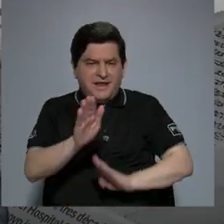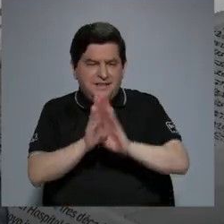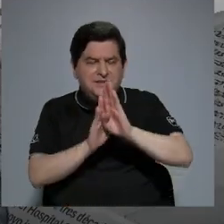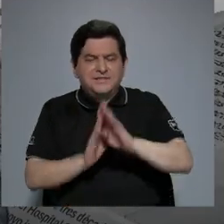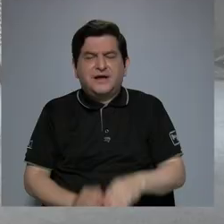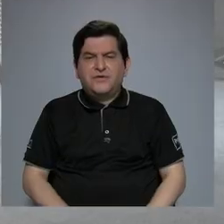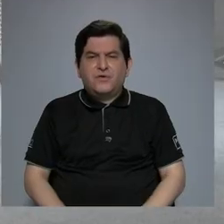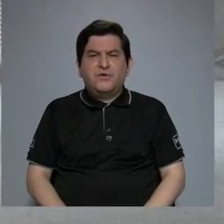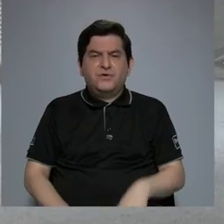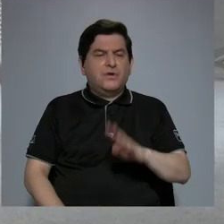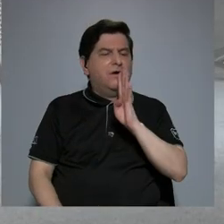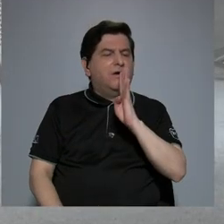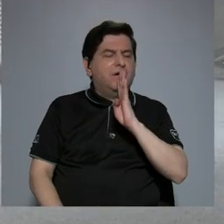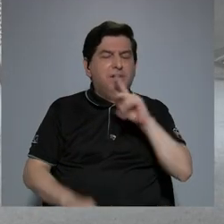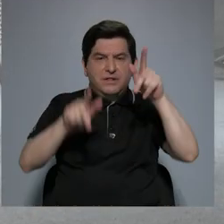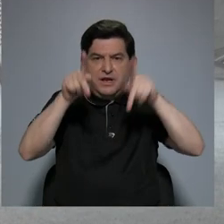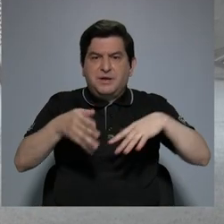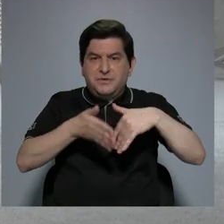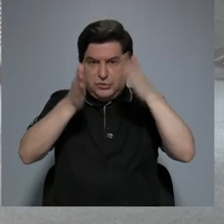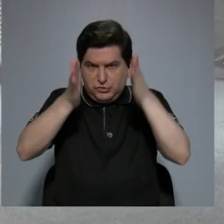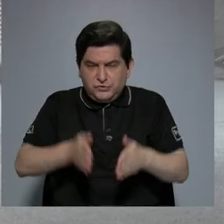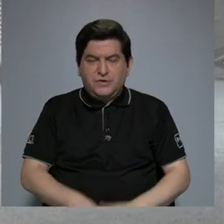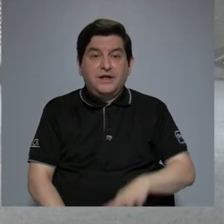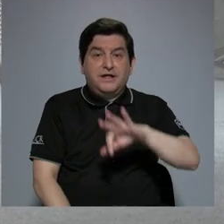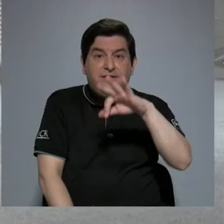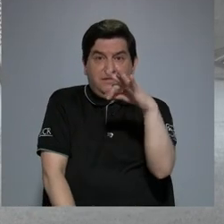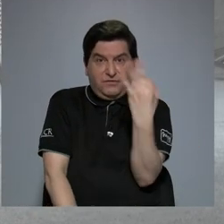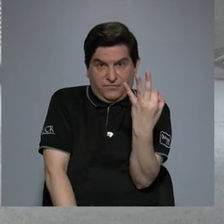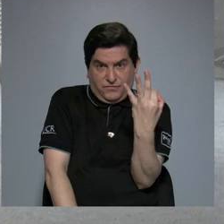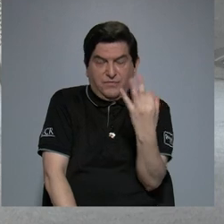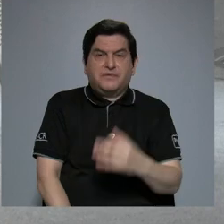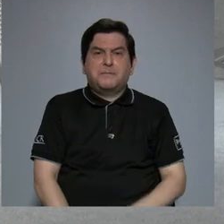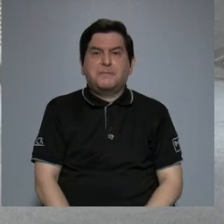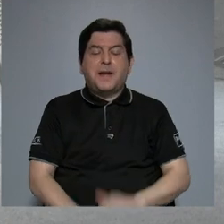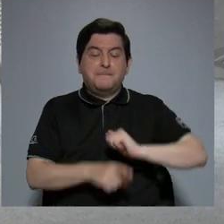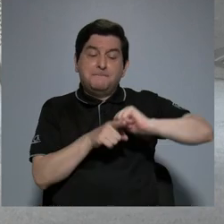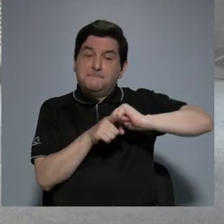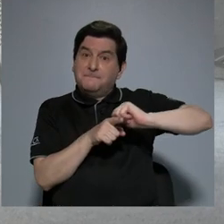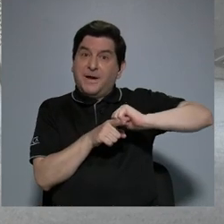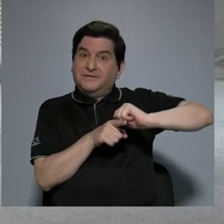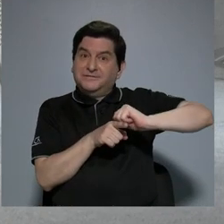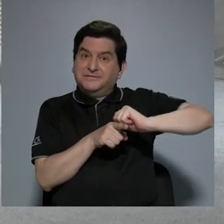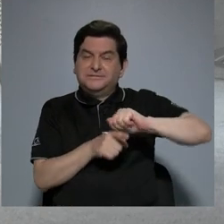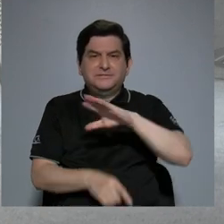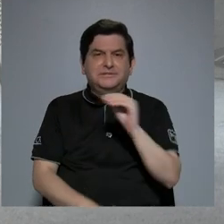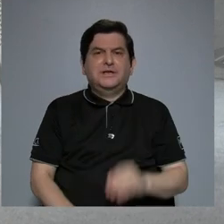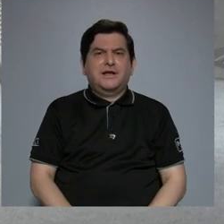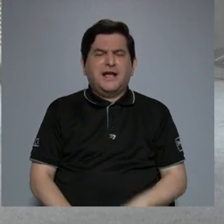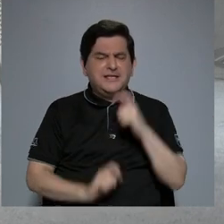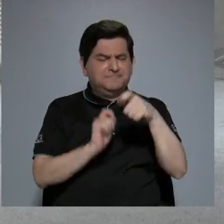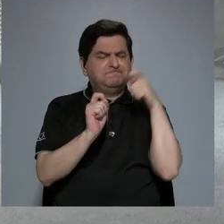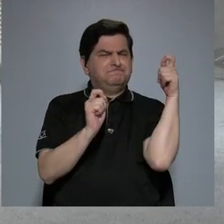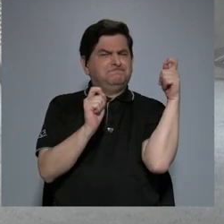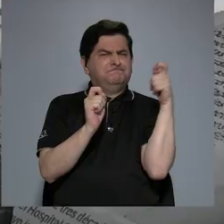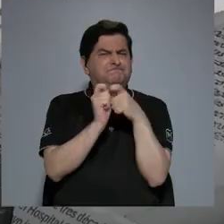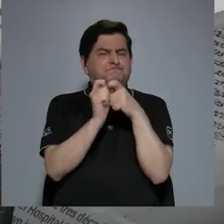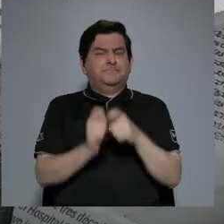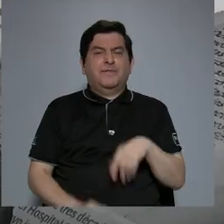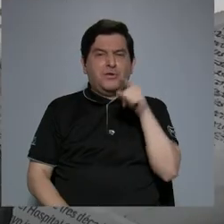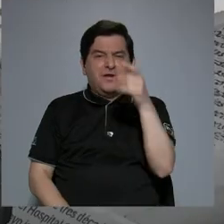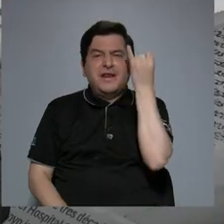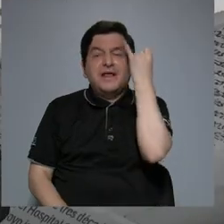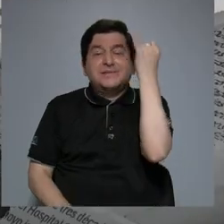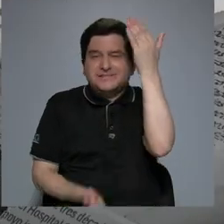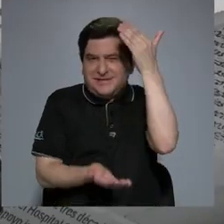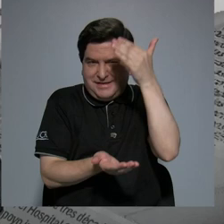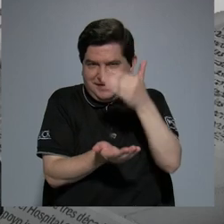las personas estudiantes en una forma práctica y muy precisa. Vamos a quedarnos